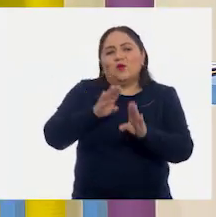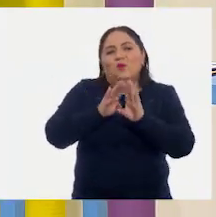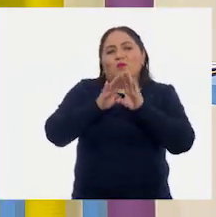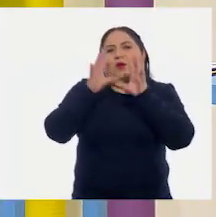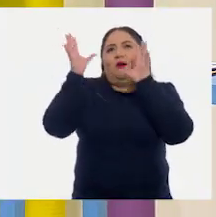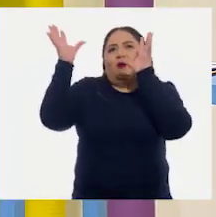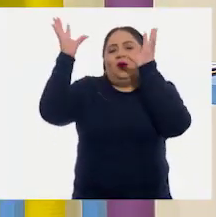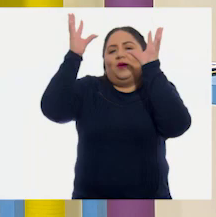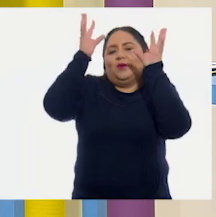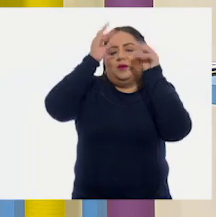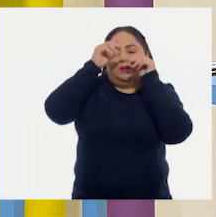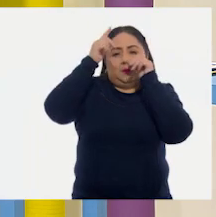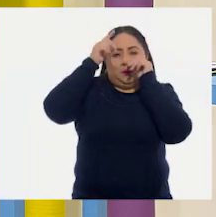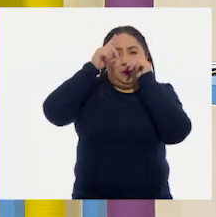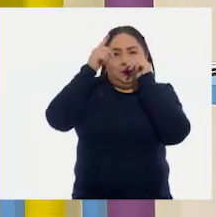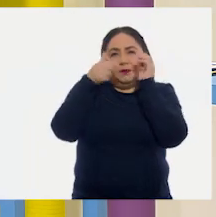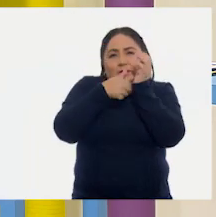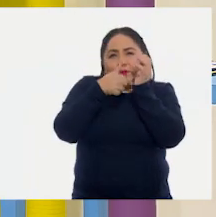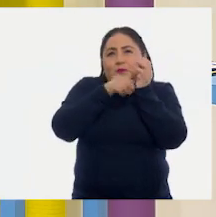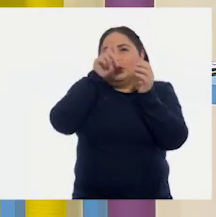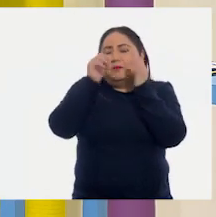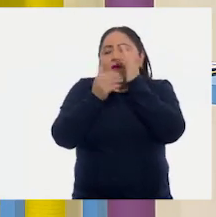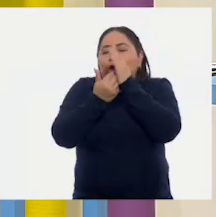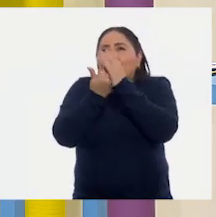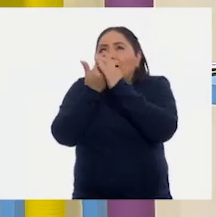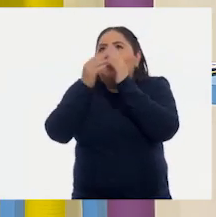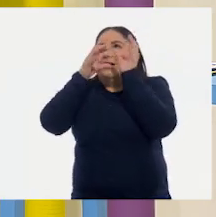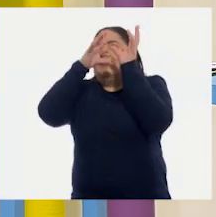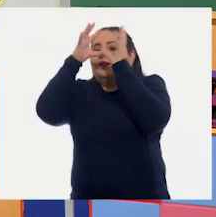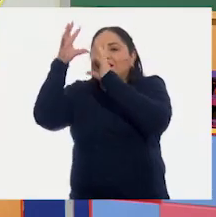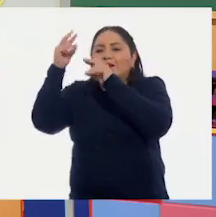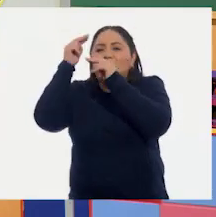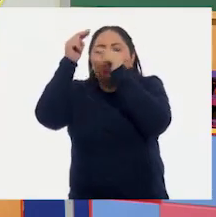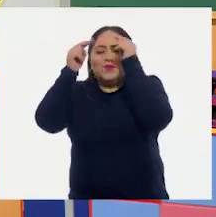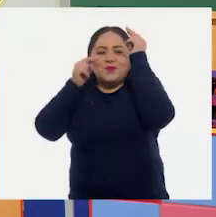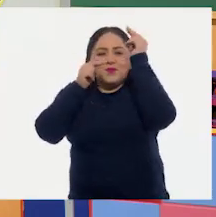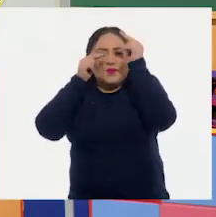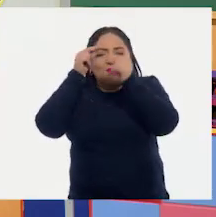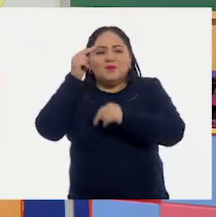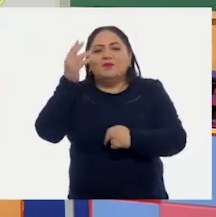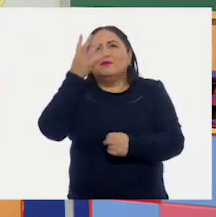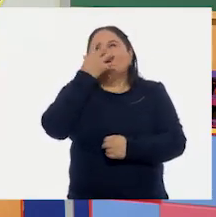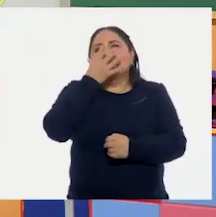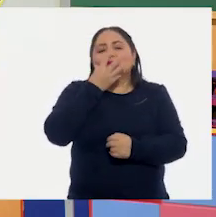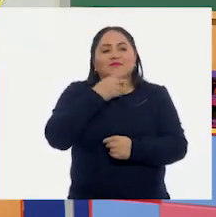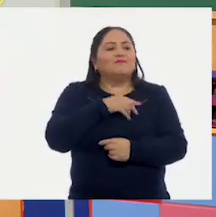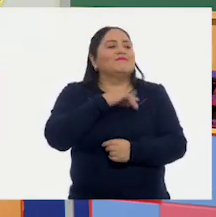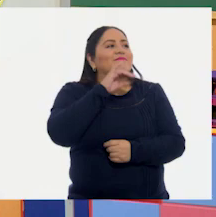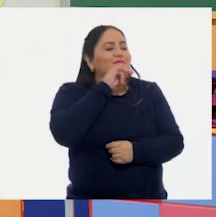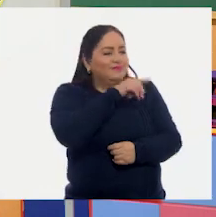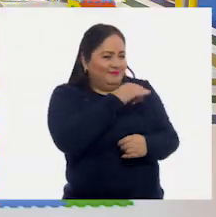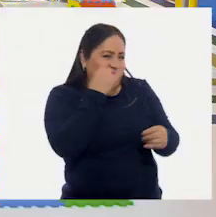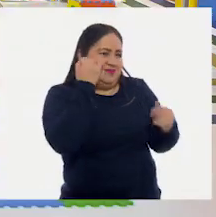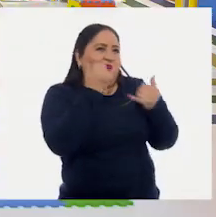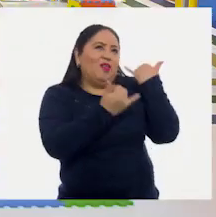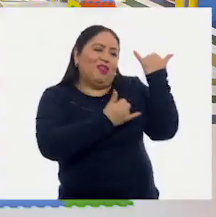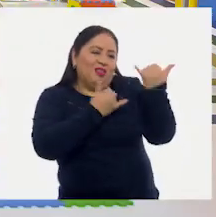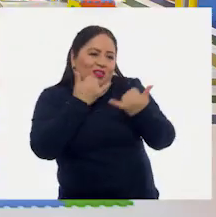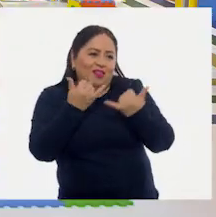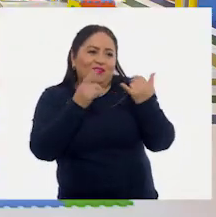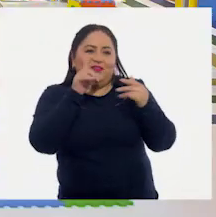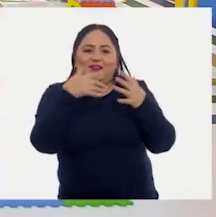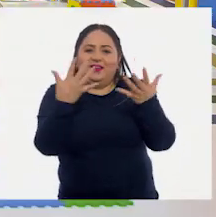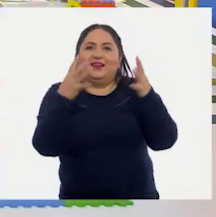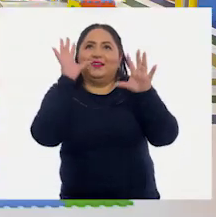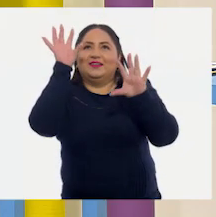se esconde y en las mañanas como nace. Y formar figuras con la nube. Sí, estar jugando y tal vez